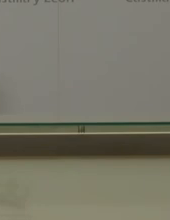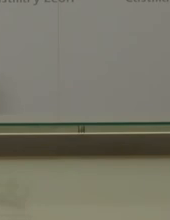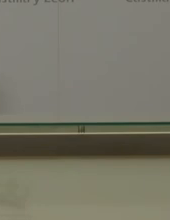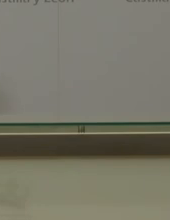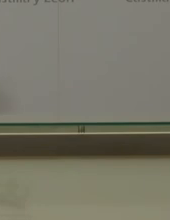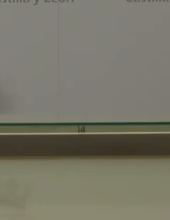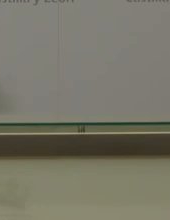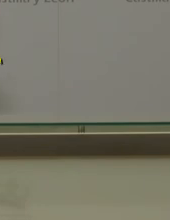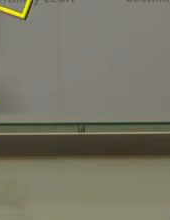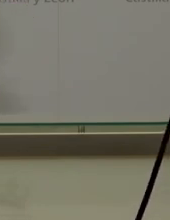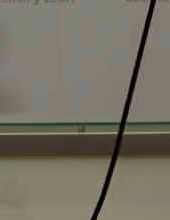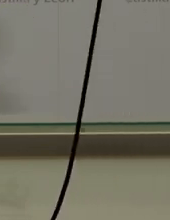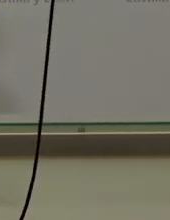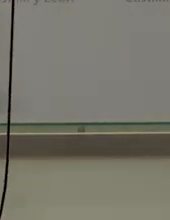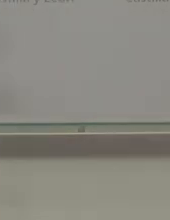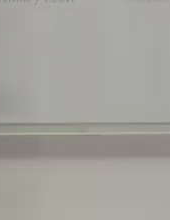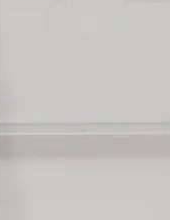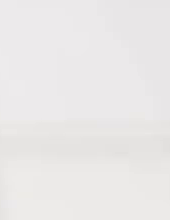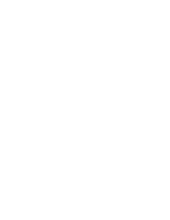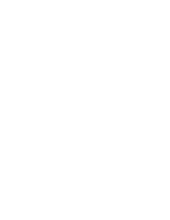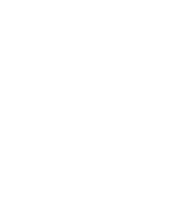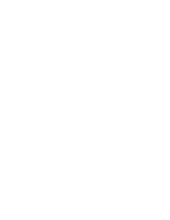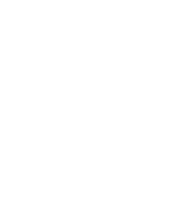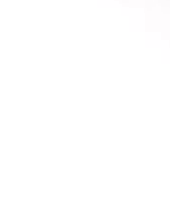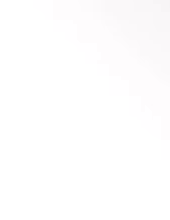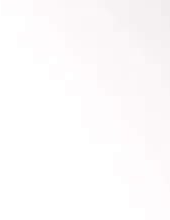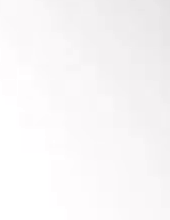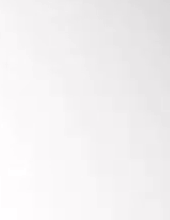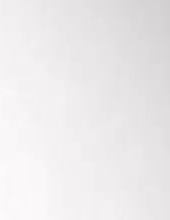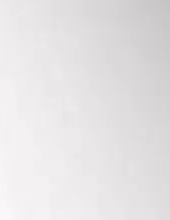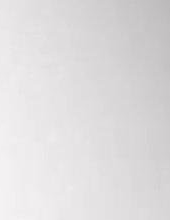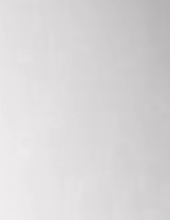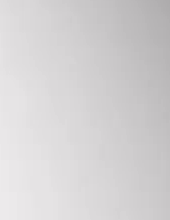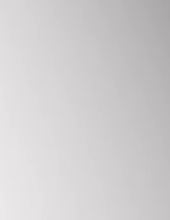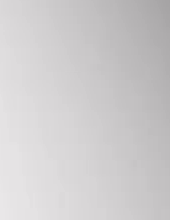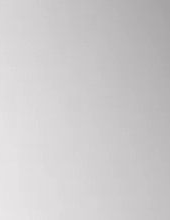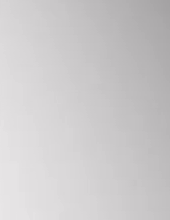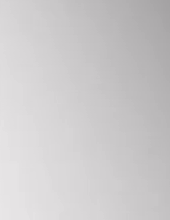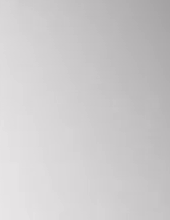Muchas gracias Gracias Gracias Gracias Gracias Gracias